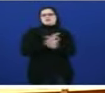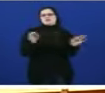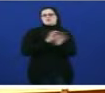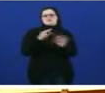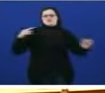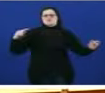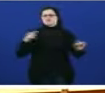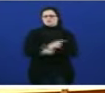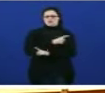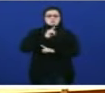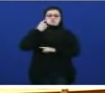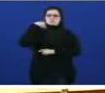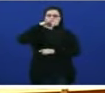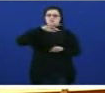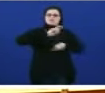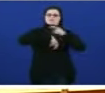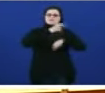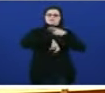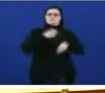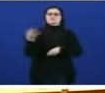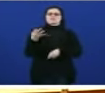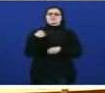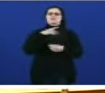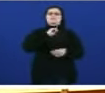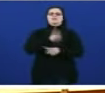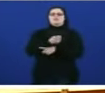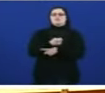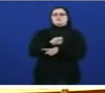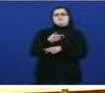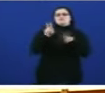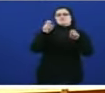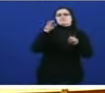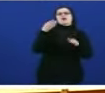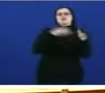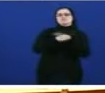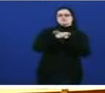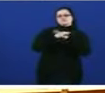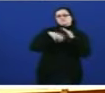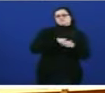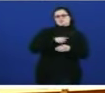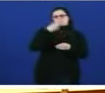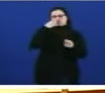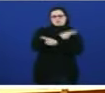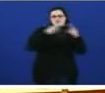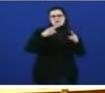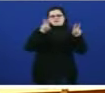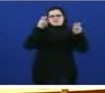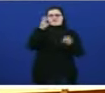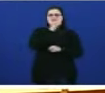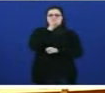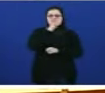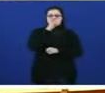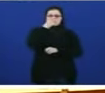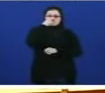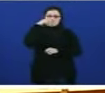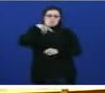a única reforma que fixeron foi eliminar a obrigatoriedade dunha provenga lego no acceso á función pública curiosamente ose